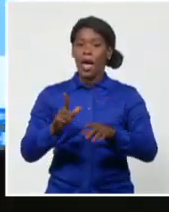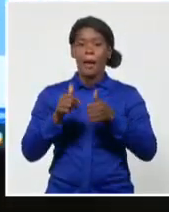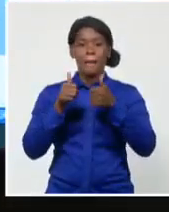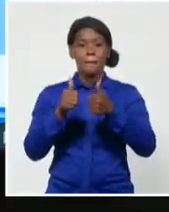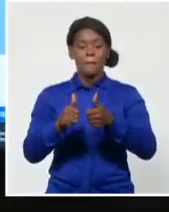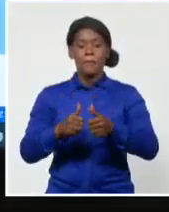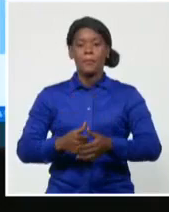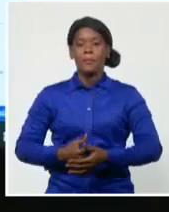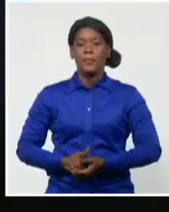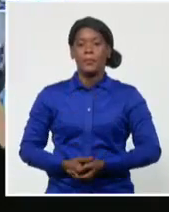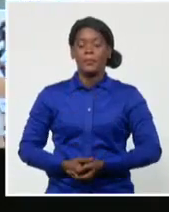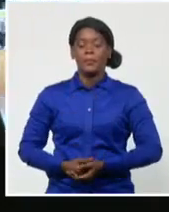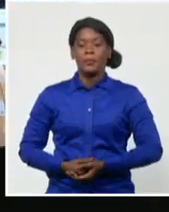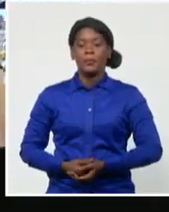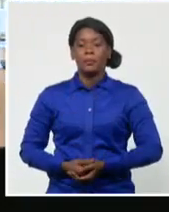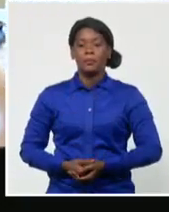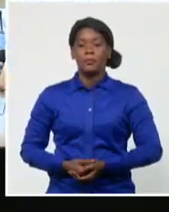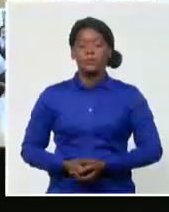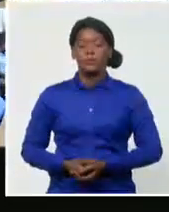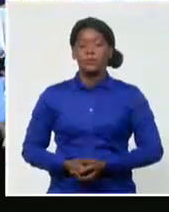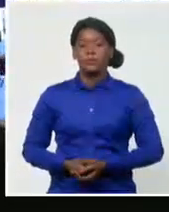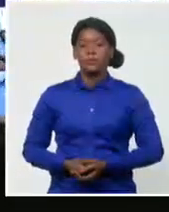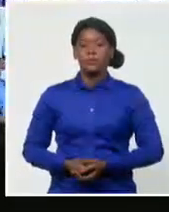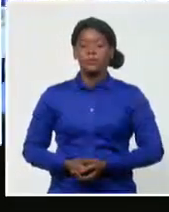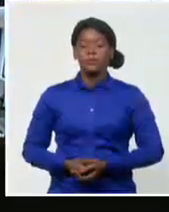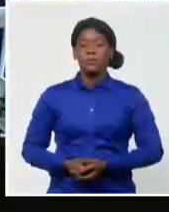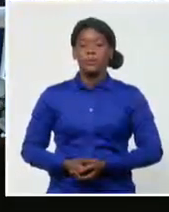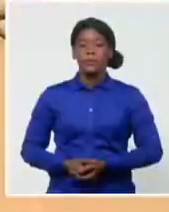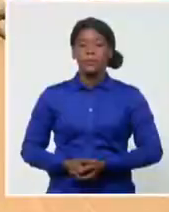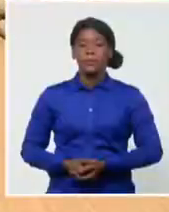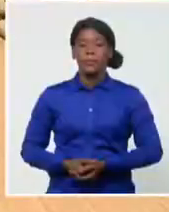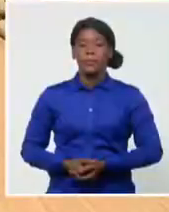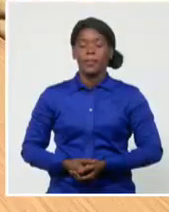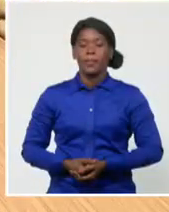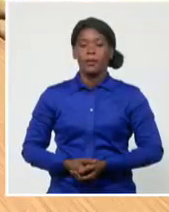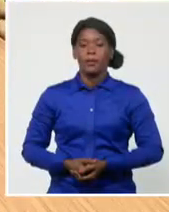Bernardo Espinosa, Sistema Informativo de la Televisión Cubana.